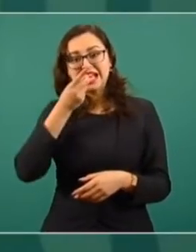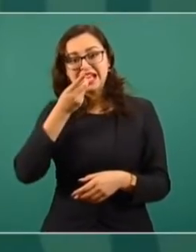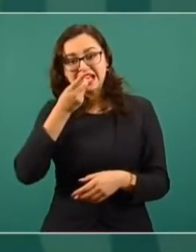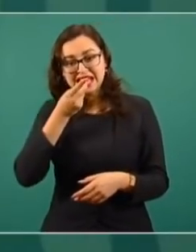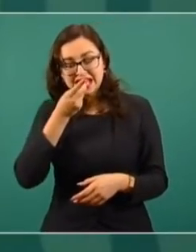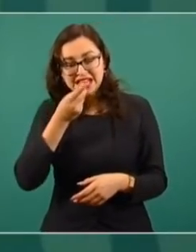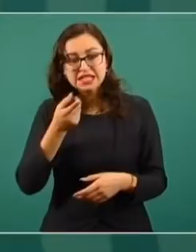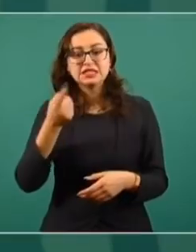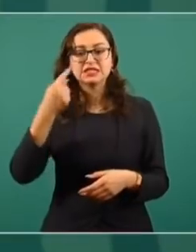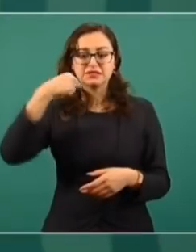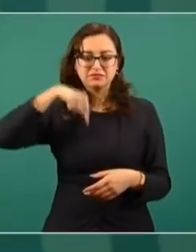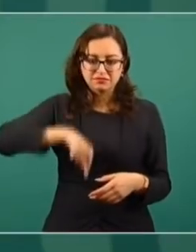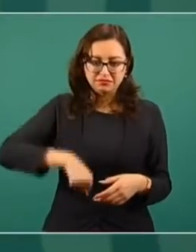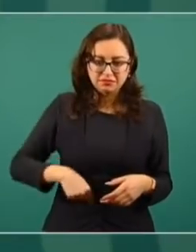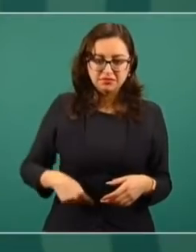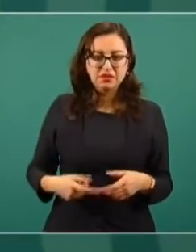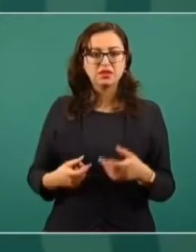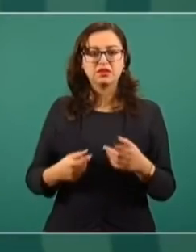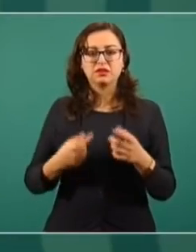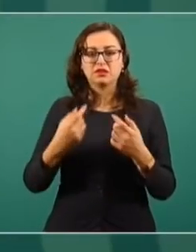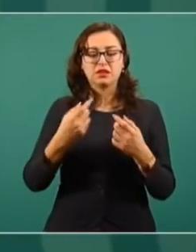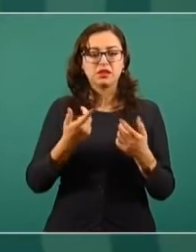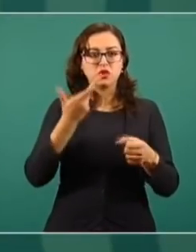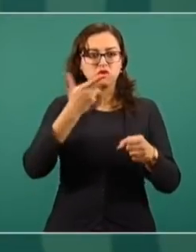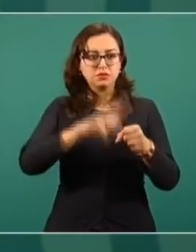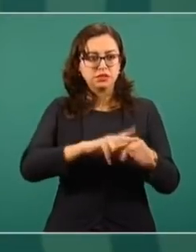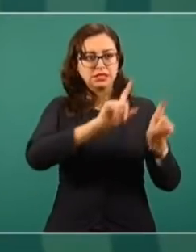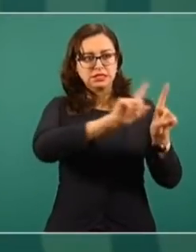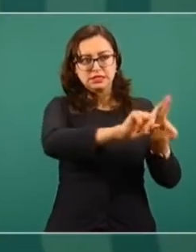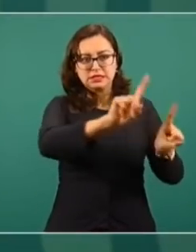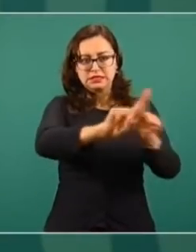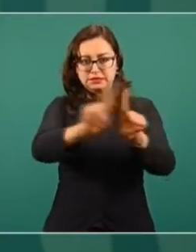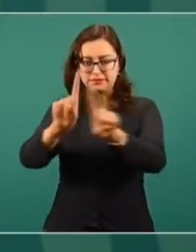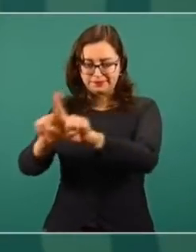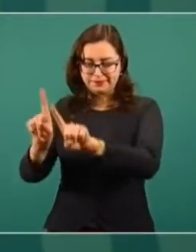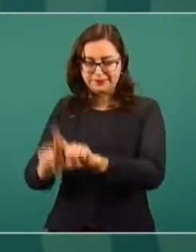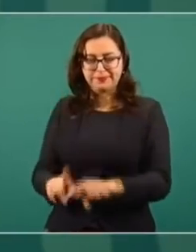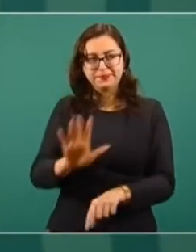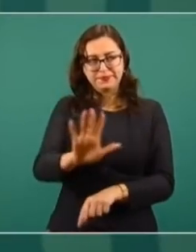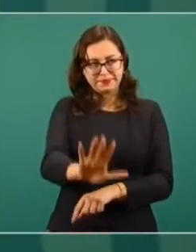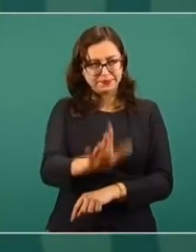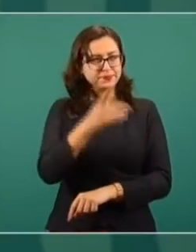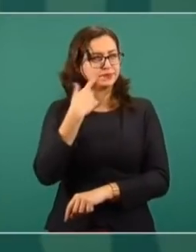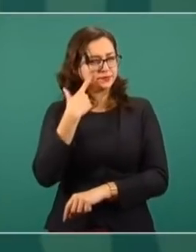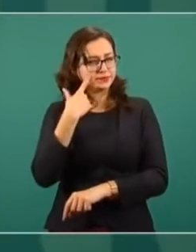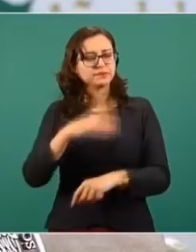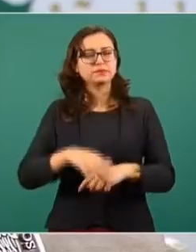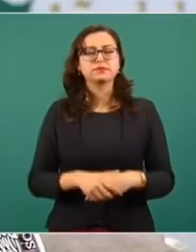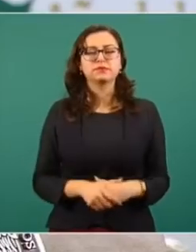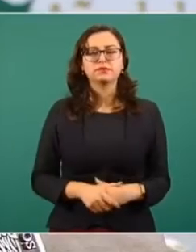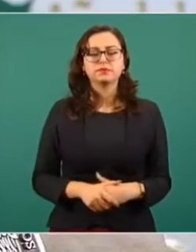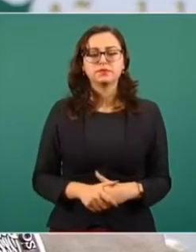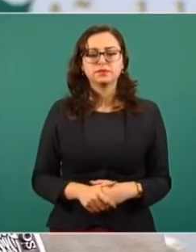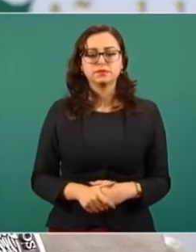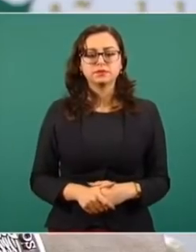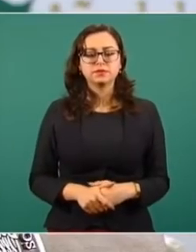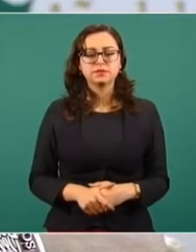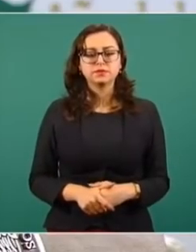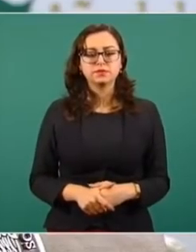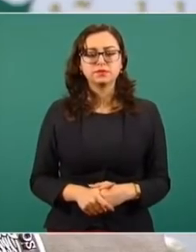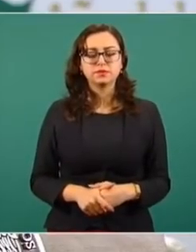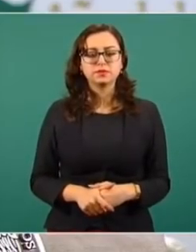los diferentes hospitales del país. Miren, nosotros hemos diferido